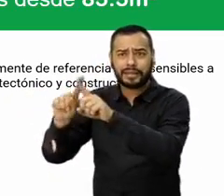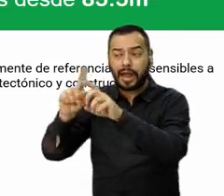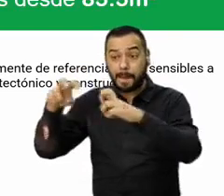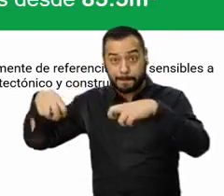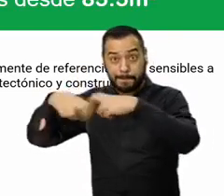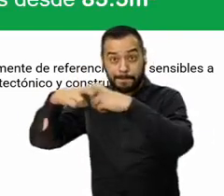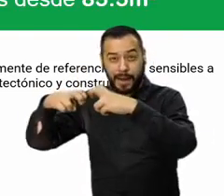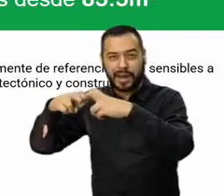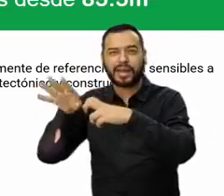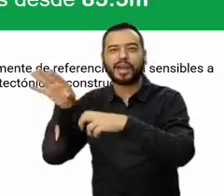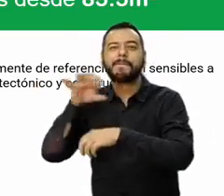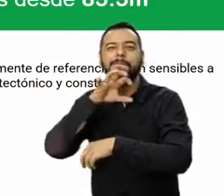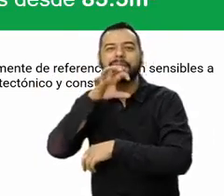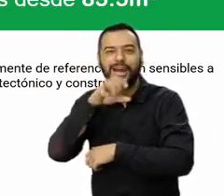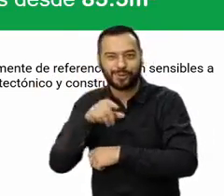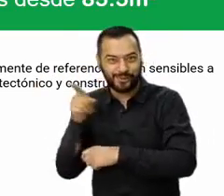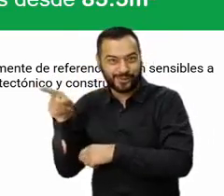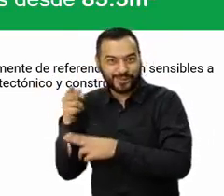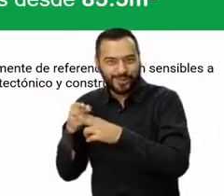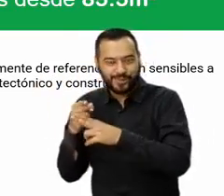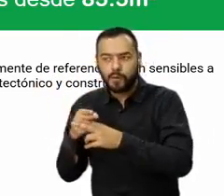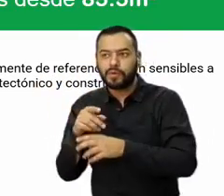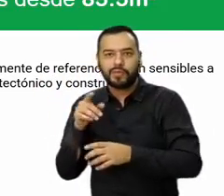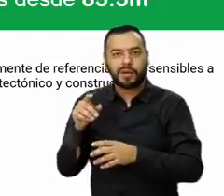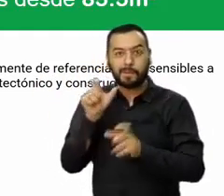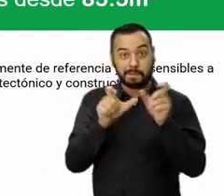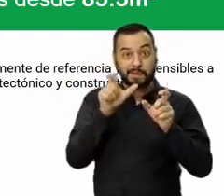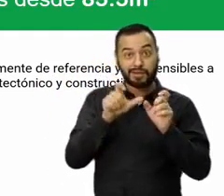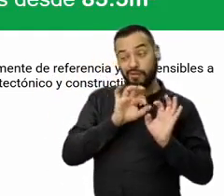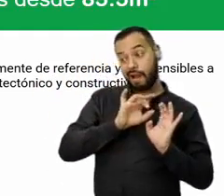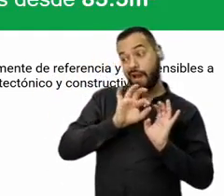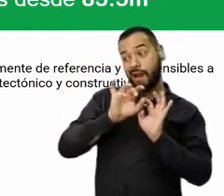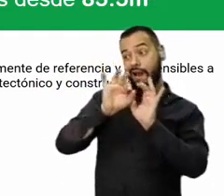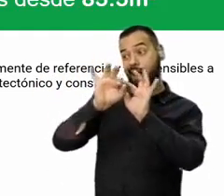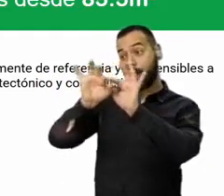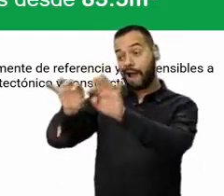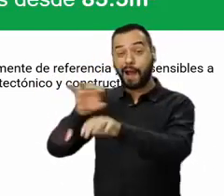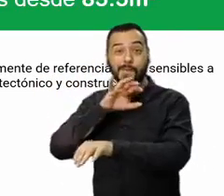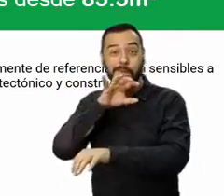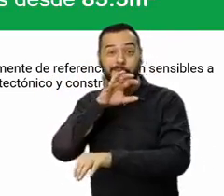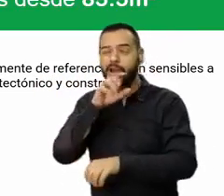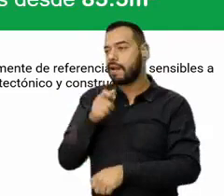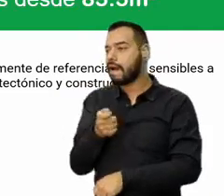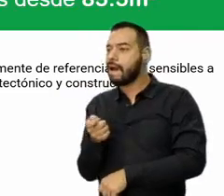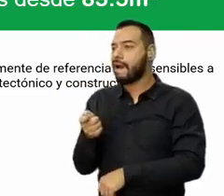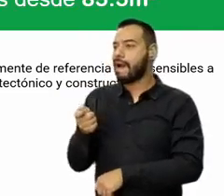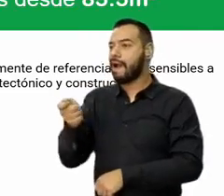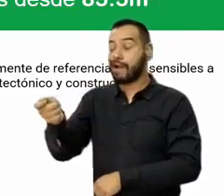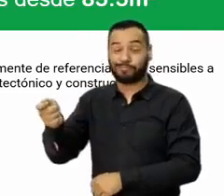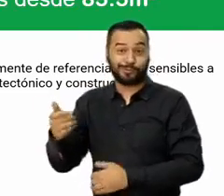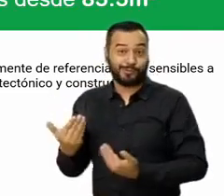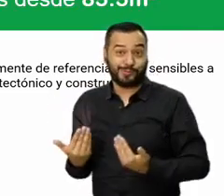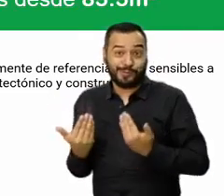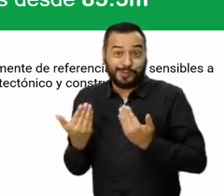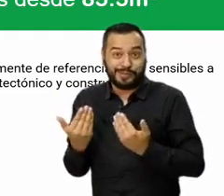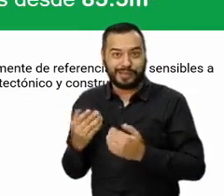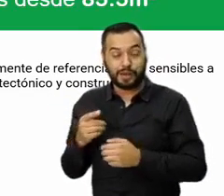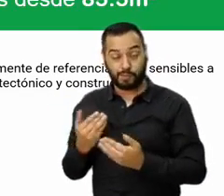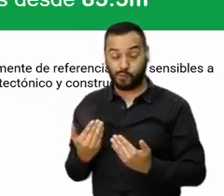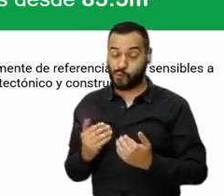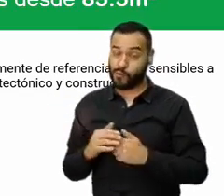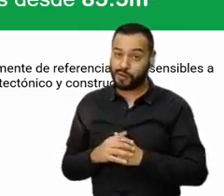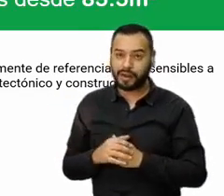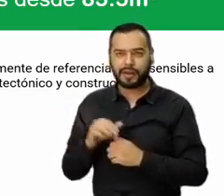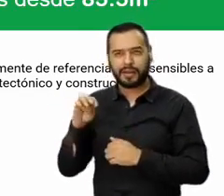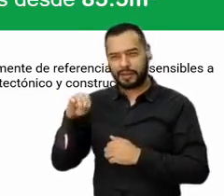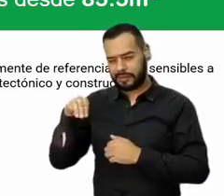el Parque de los Perros, porque la gente se reúne allí con sus mascotas y tiene adicionalmente ese beneficio. El Mediterráneo